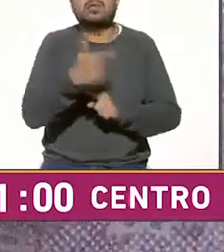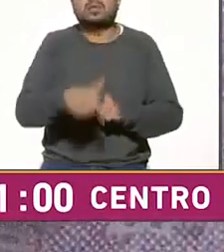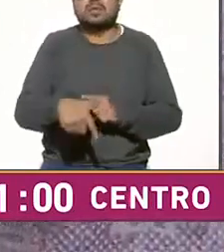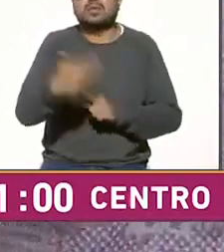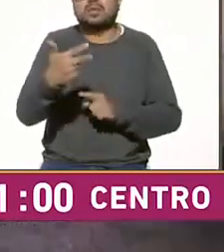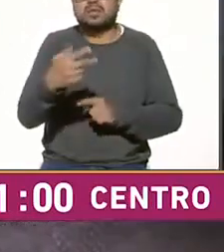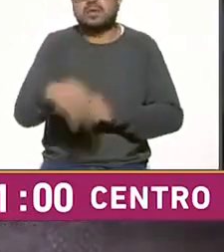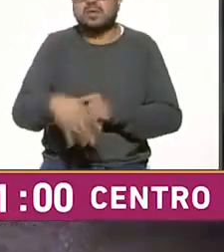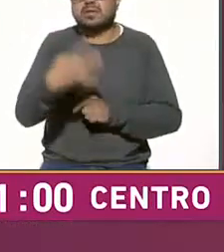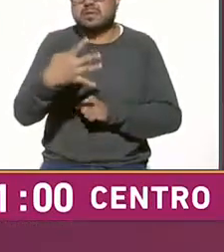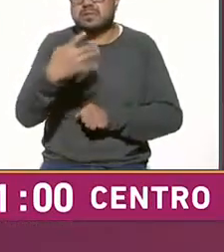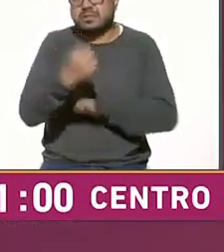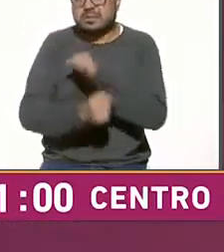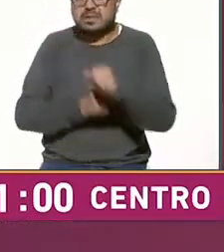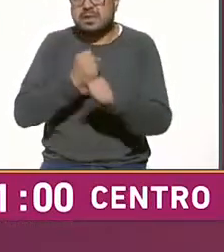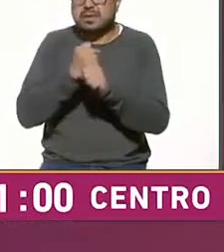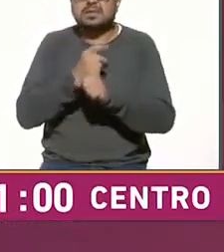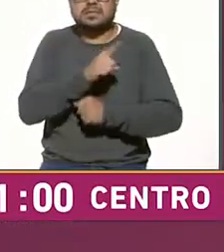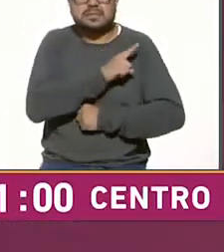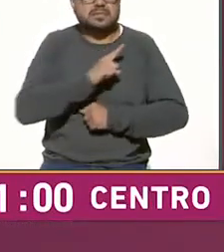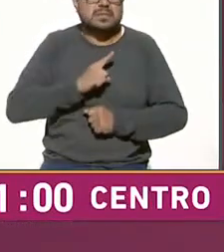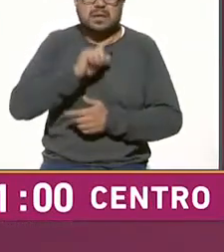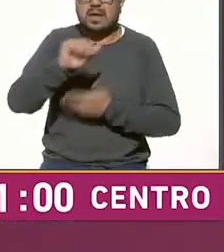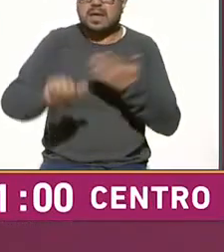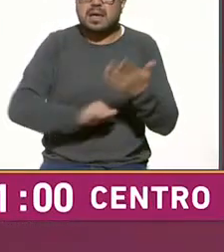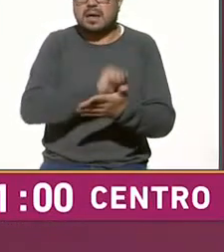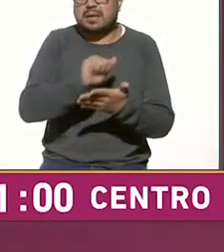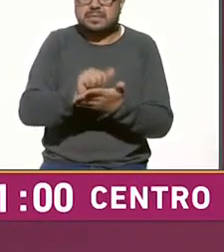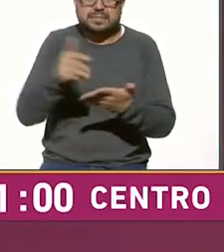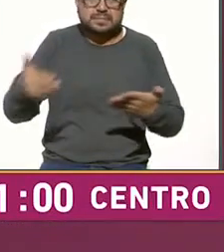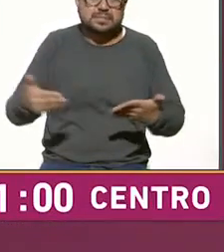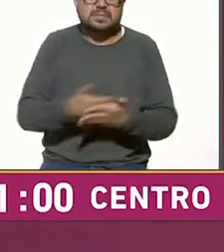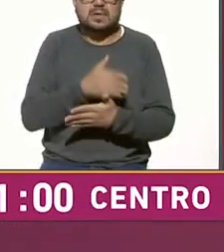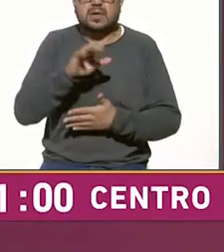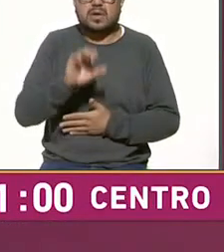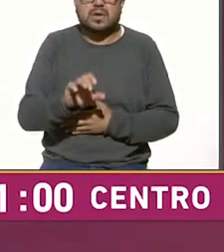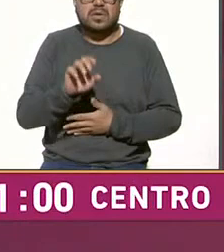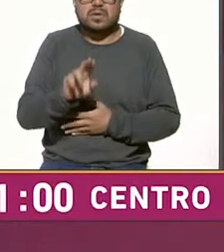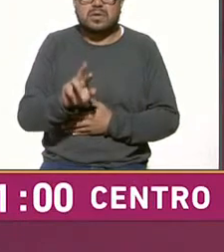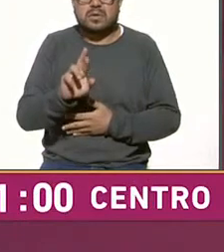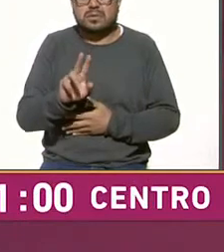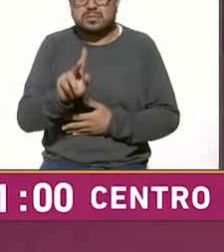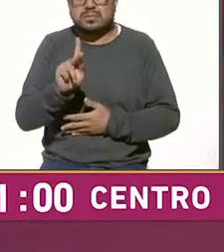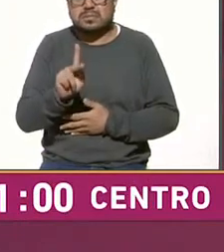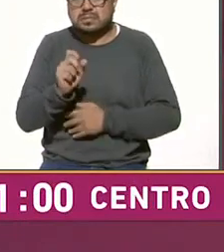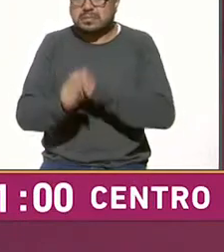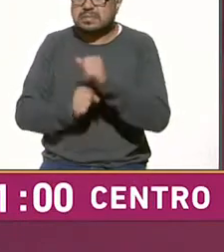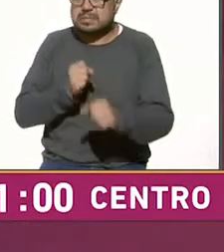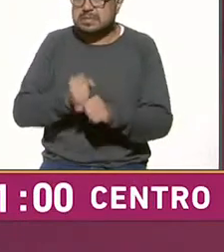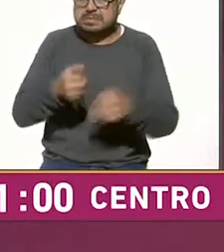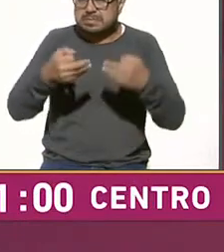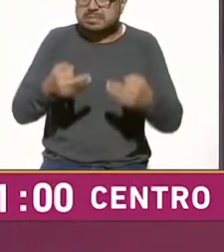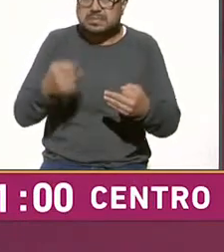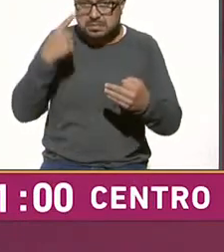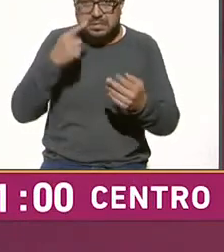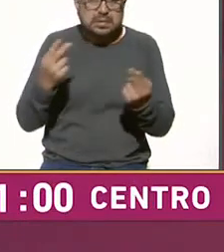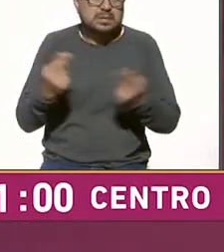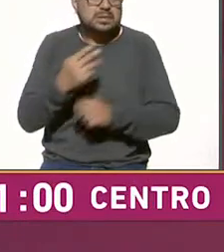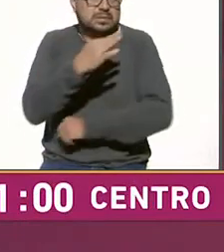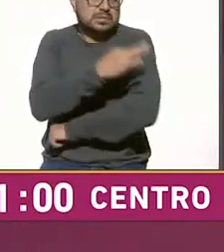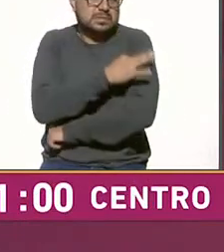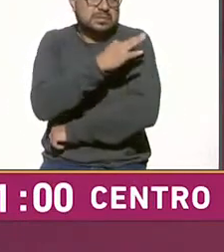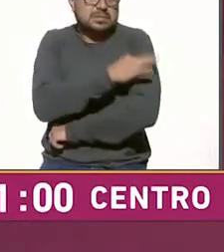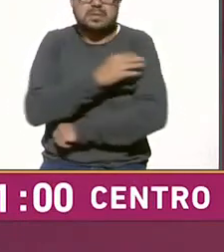y catorce años se deberá presentar acta de nacimiento o CURP que acredite la edad necesaria para recibir la vacuna